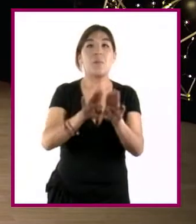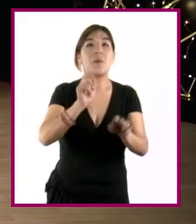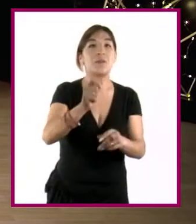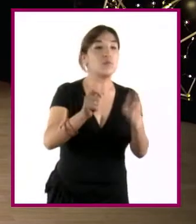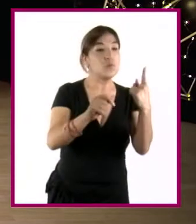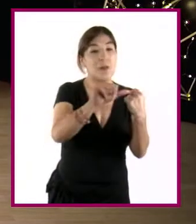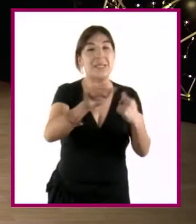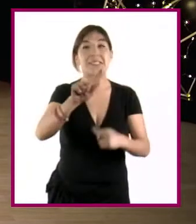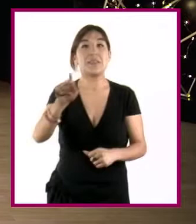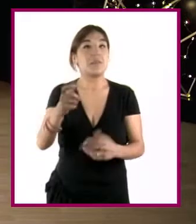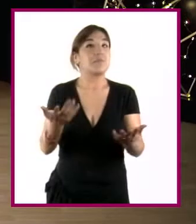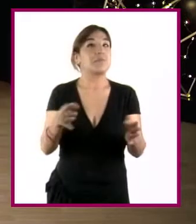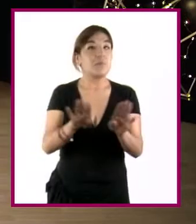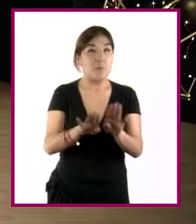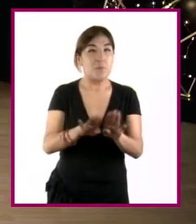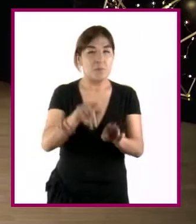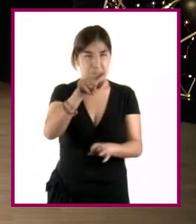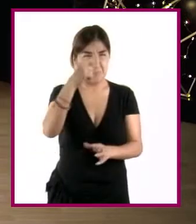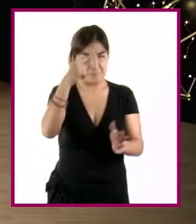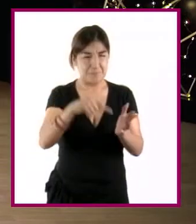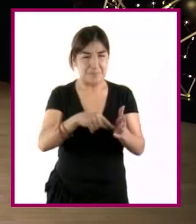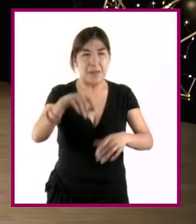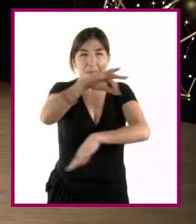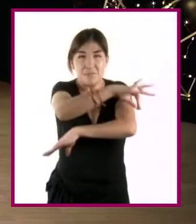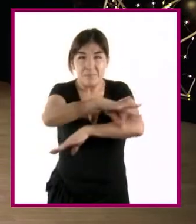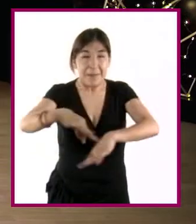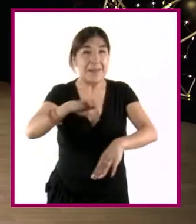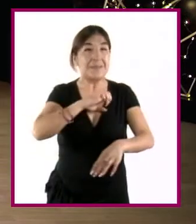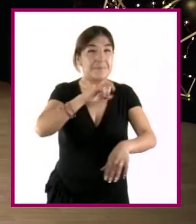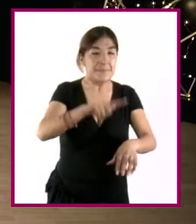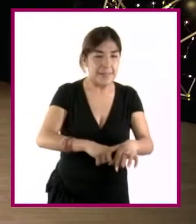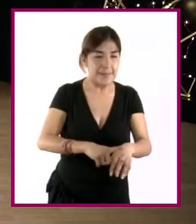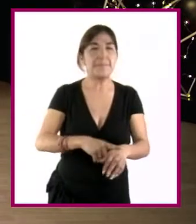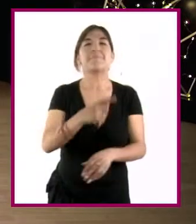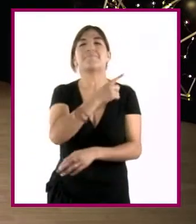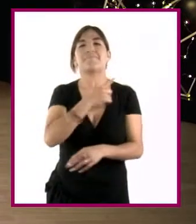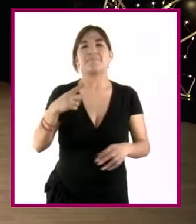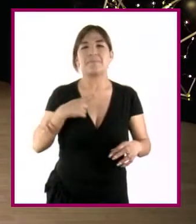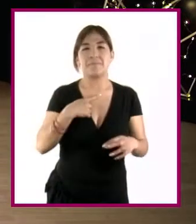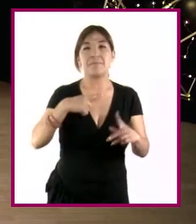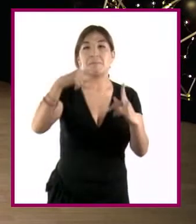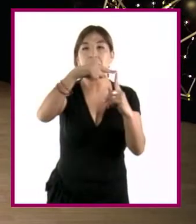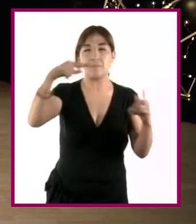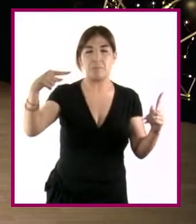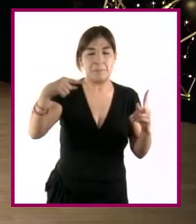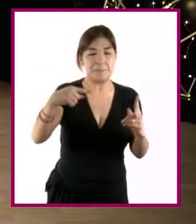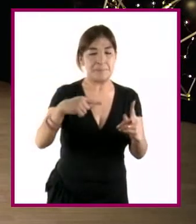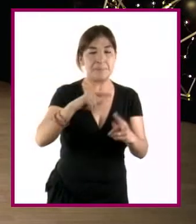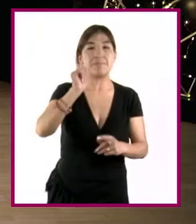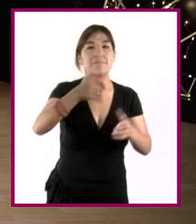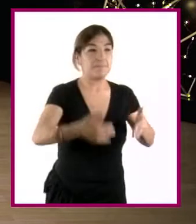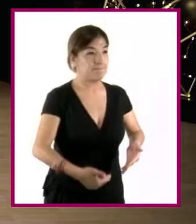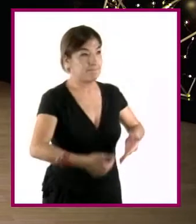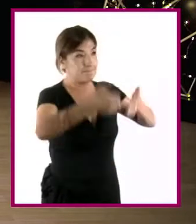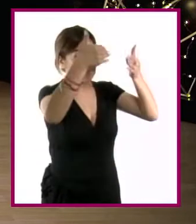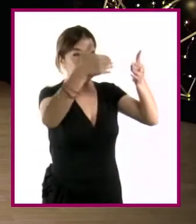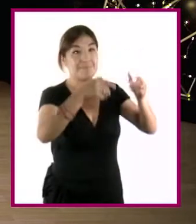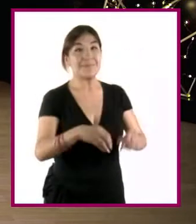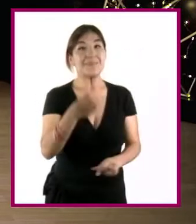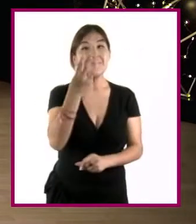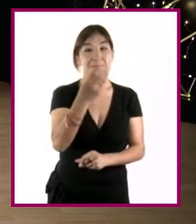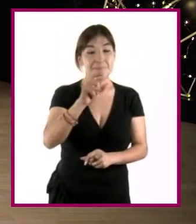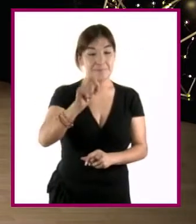especificaciones del plano? Para eso, vamos a dividir el tamaño de las paredes del plano. 3